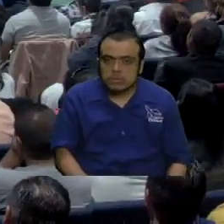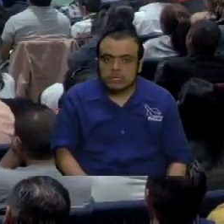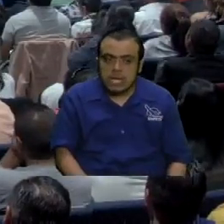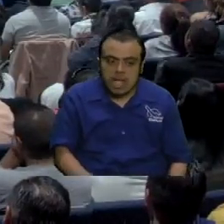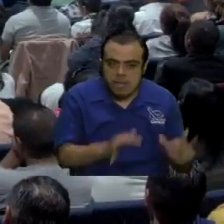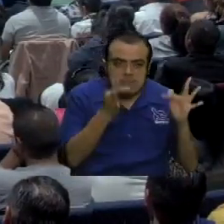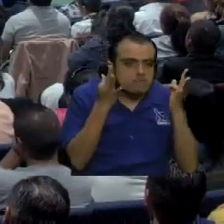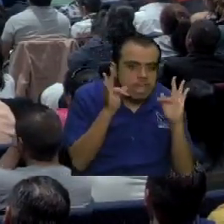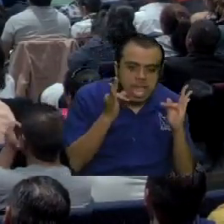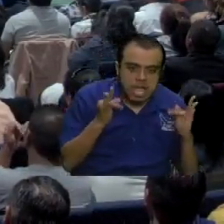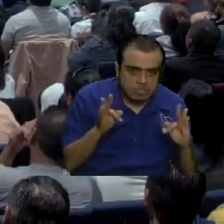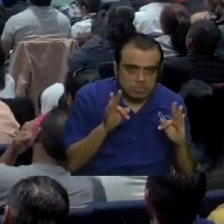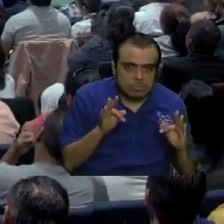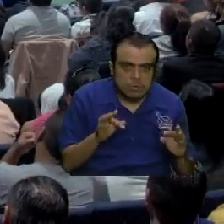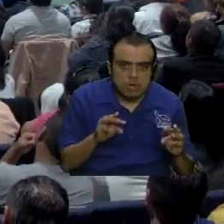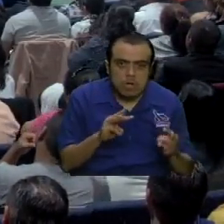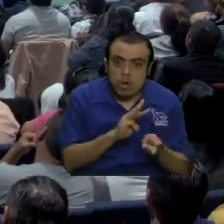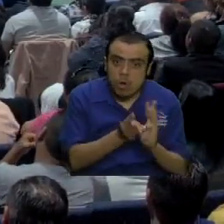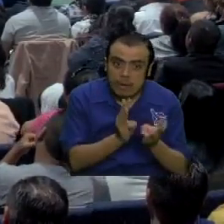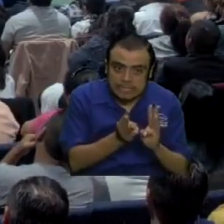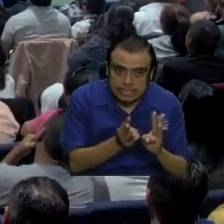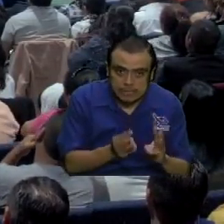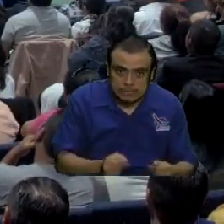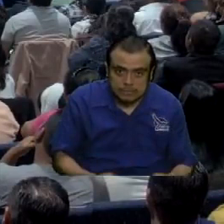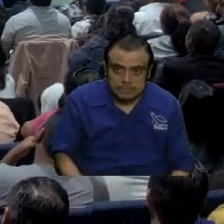en facebook en whatsapp y todo eso